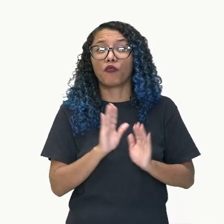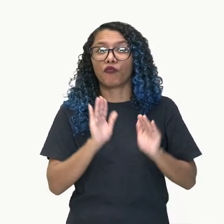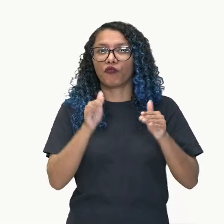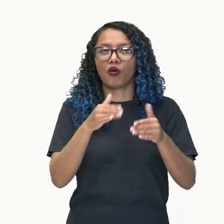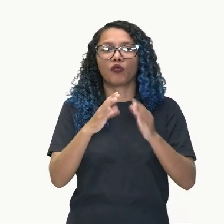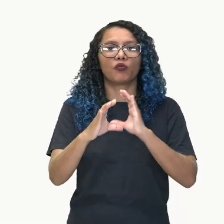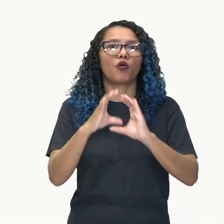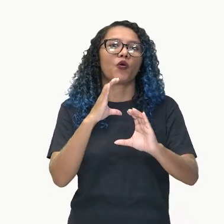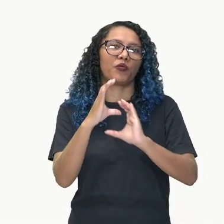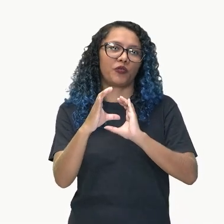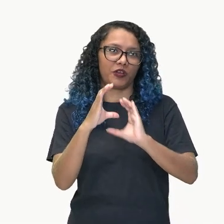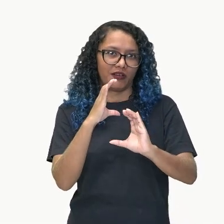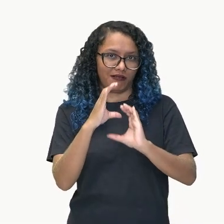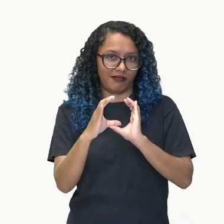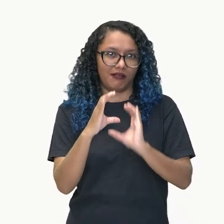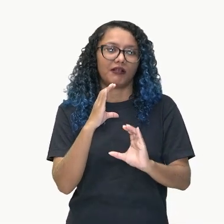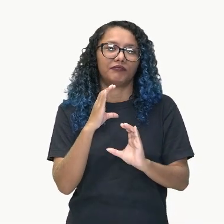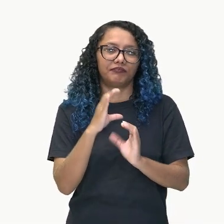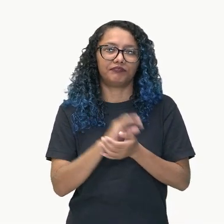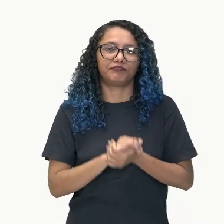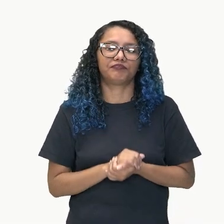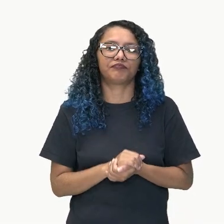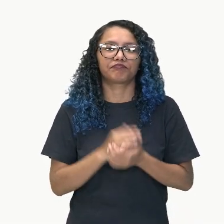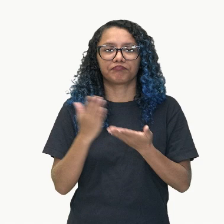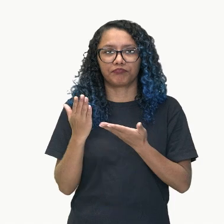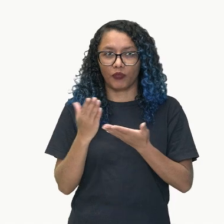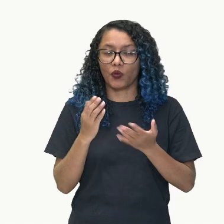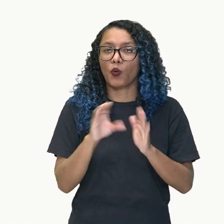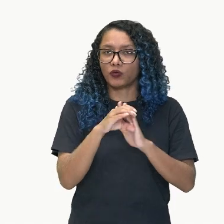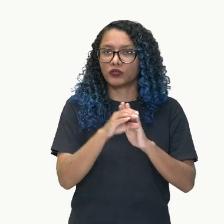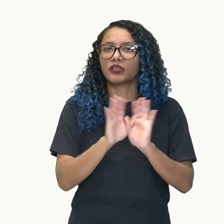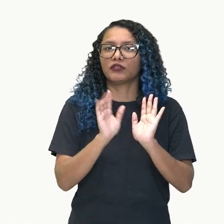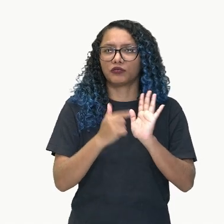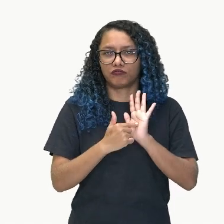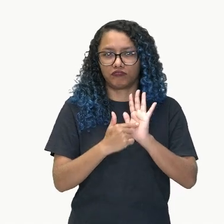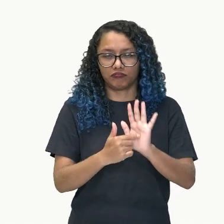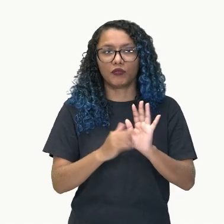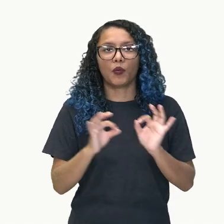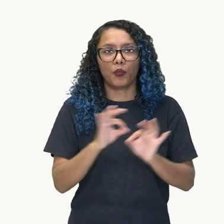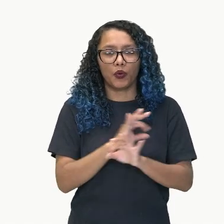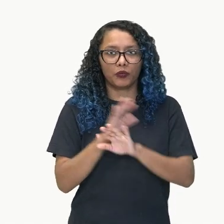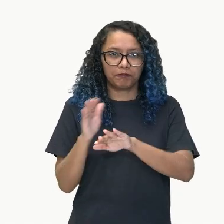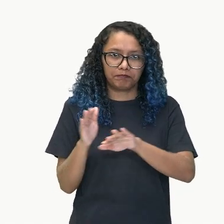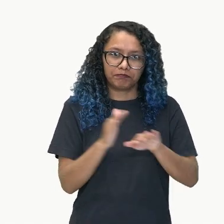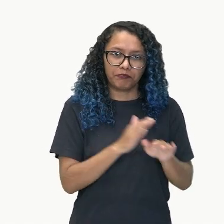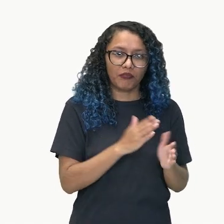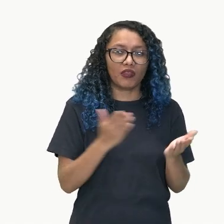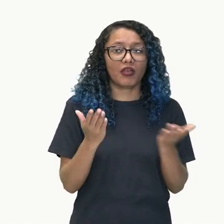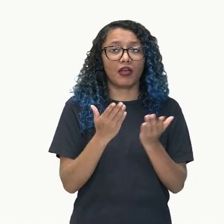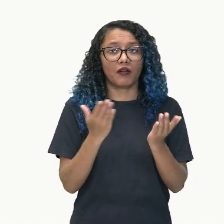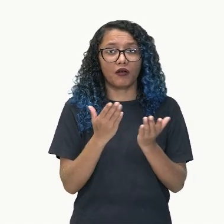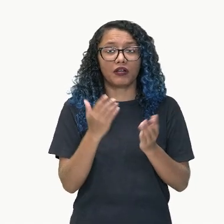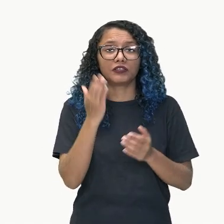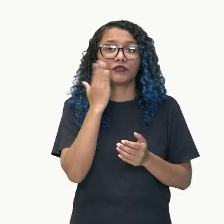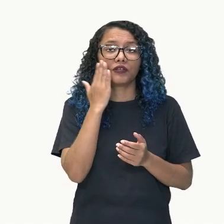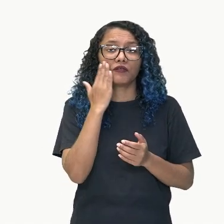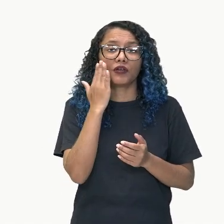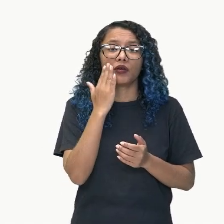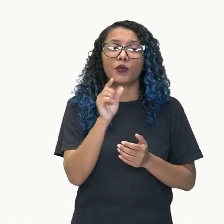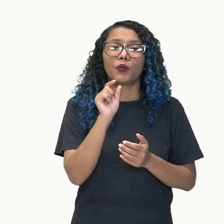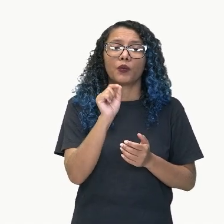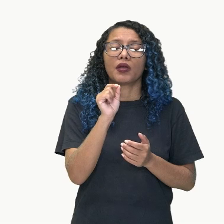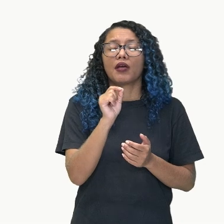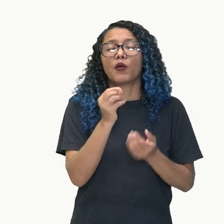Ya conceituado, vamos nos aprofundar ahora en el texto que nos dice